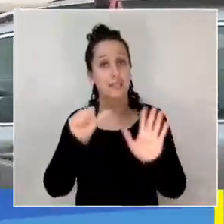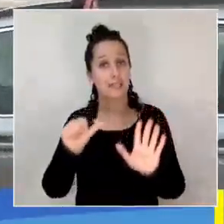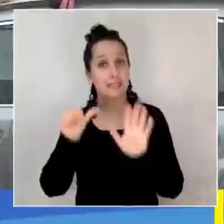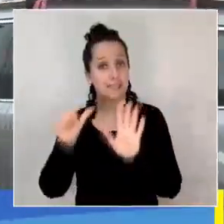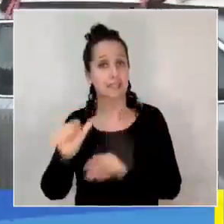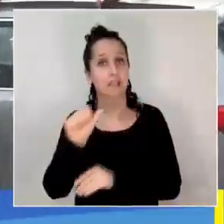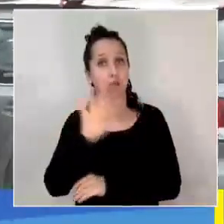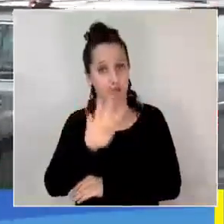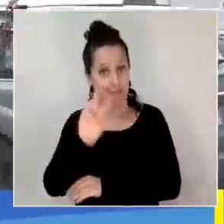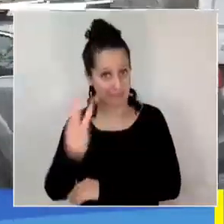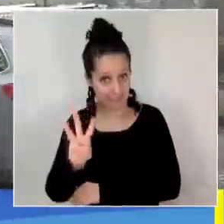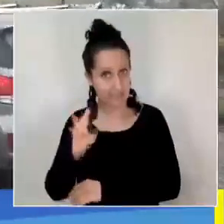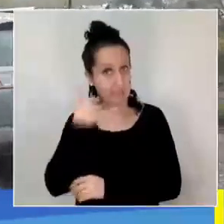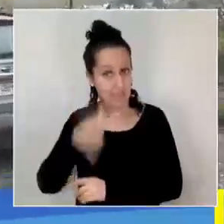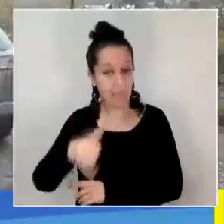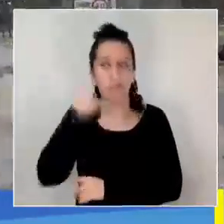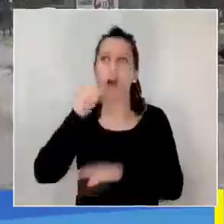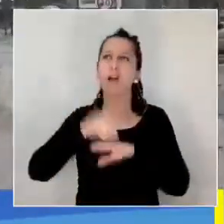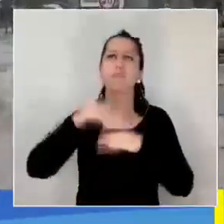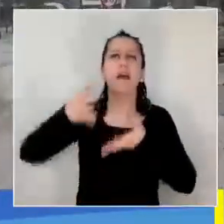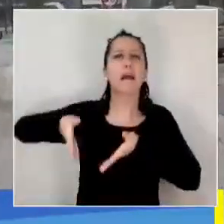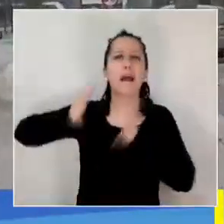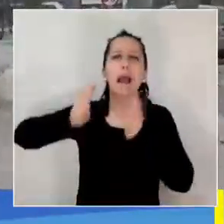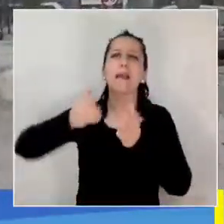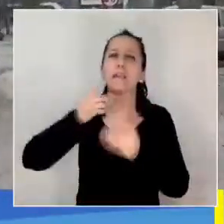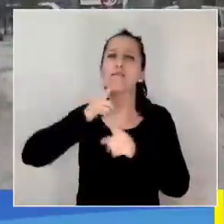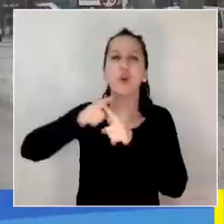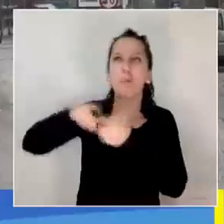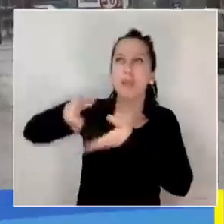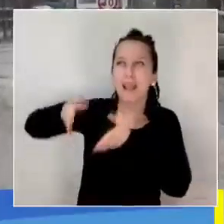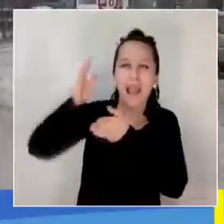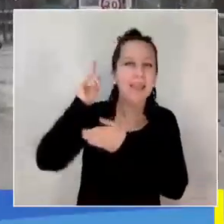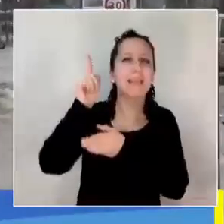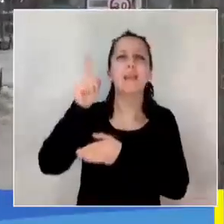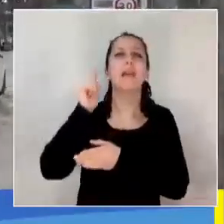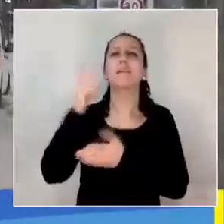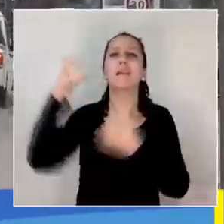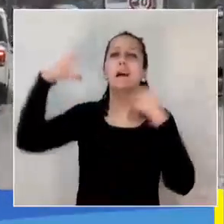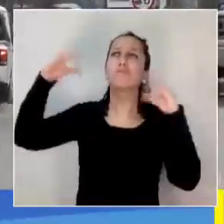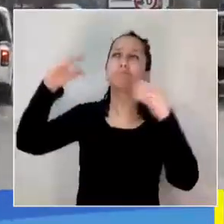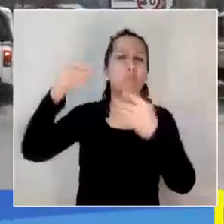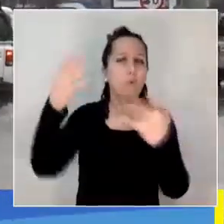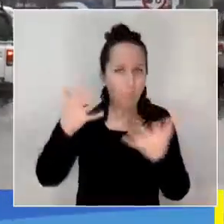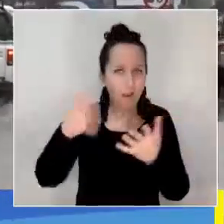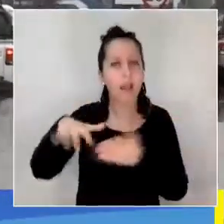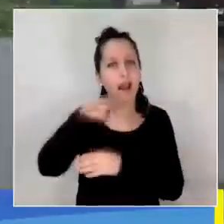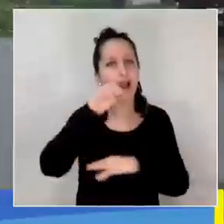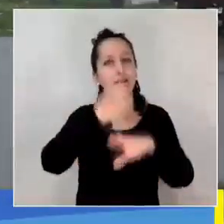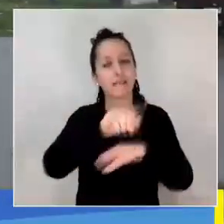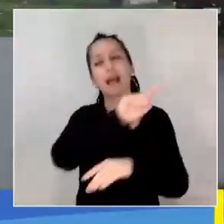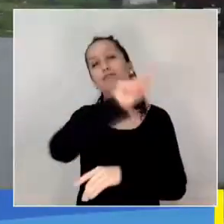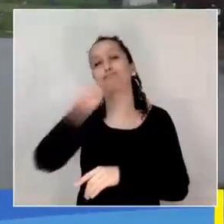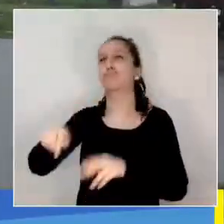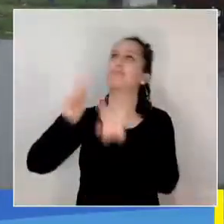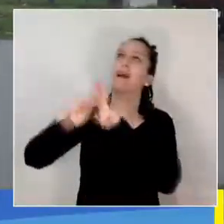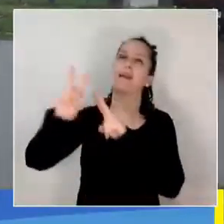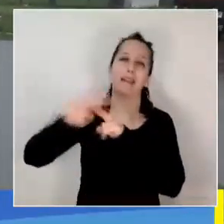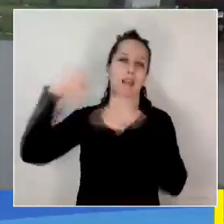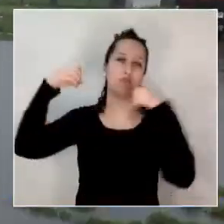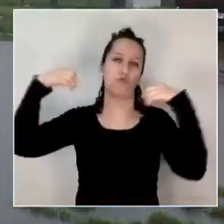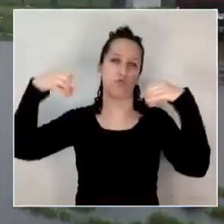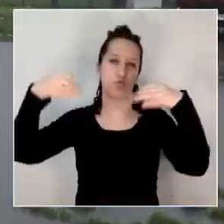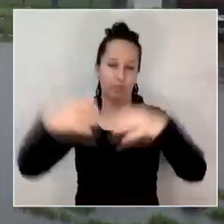-43 y notificar la calle y sector para despachar las unidades de reparación. Con todo esto, la